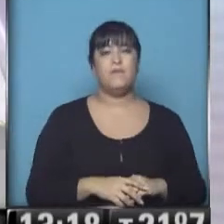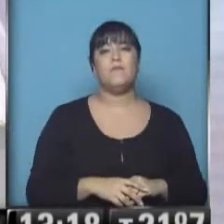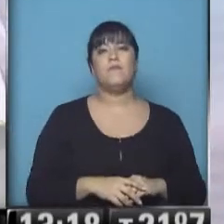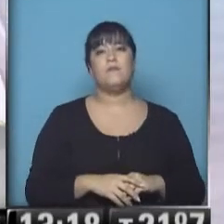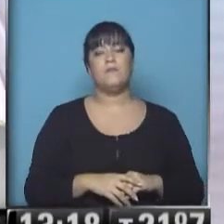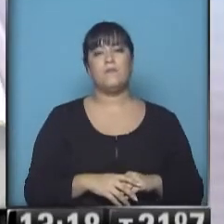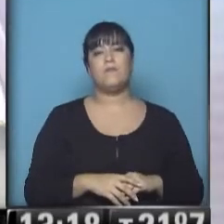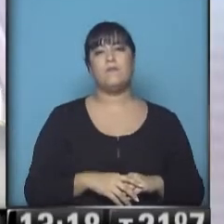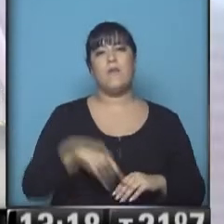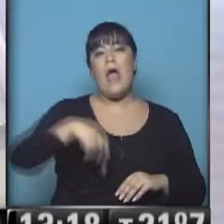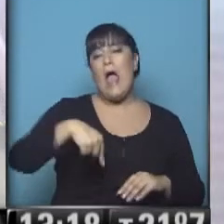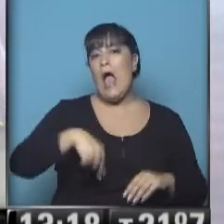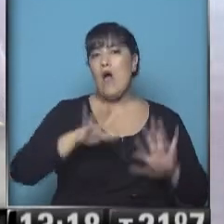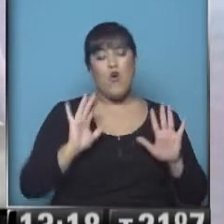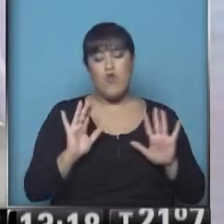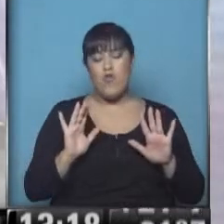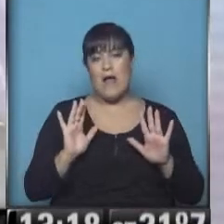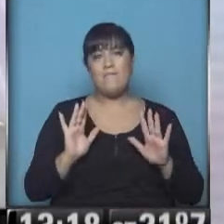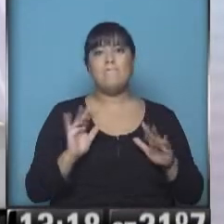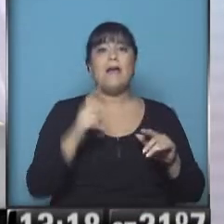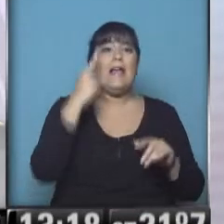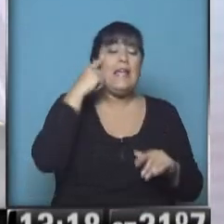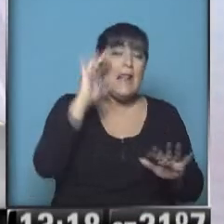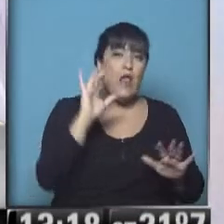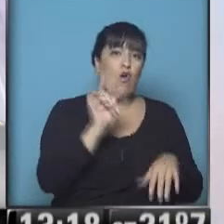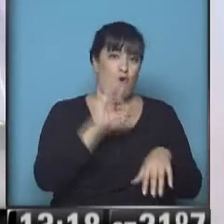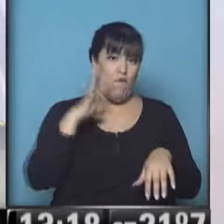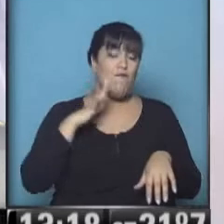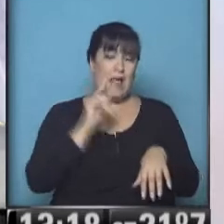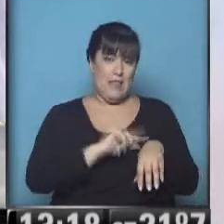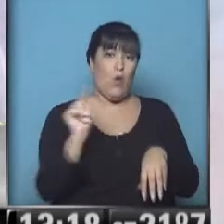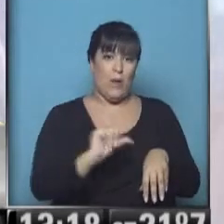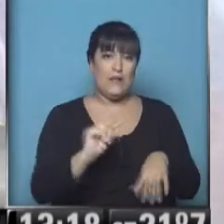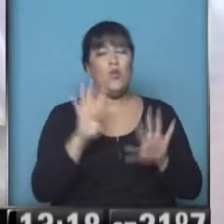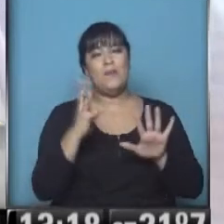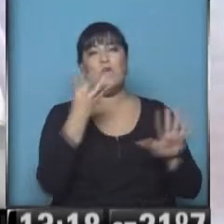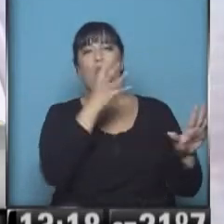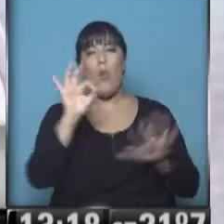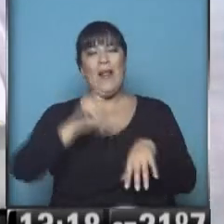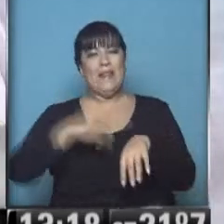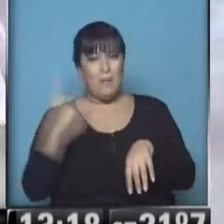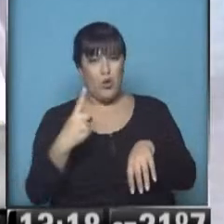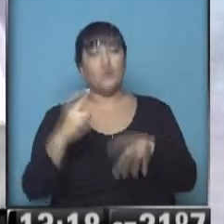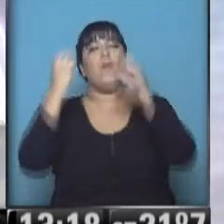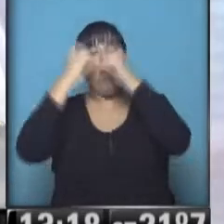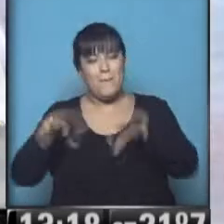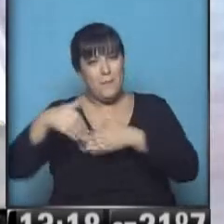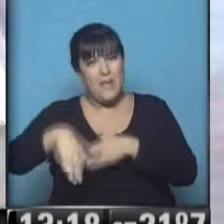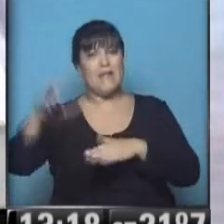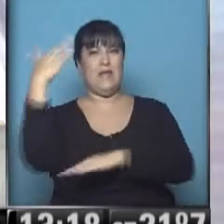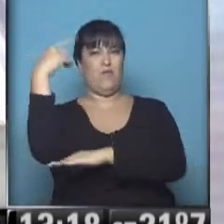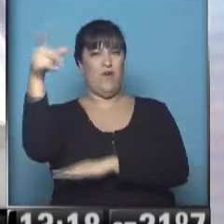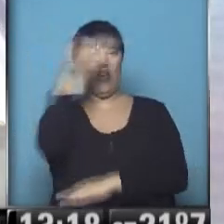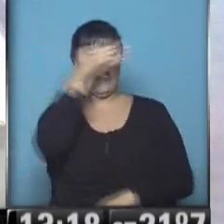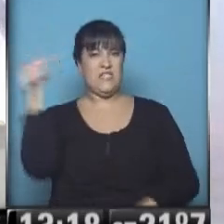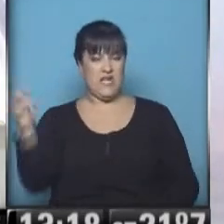lo estoy siguiendo pormenorizadamente, pero creo que queda un ratito todavía, casi 40 minutos, para que empiece a hablar la Presidenta de la Nación, así que